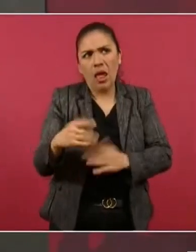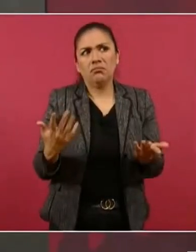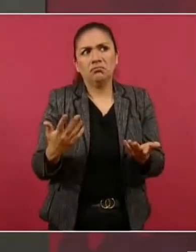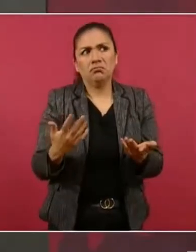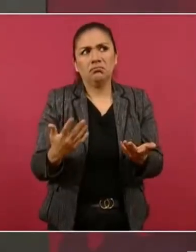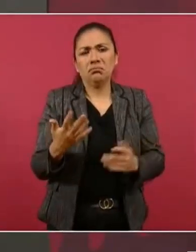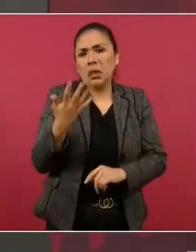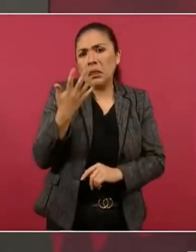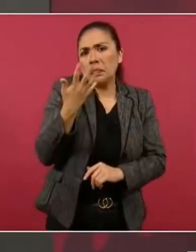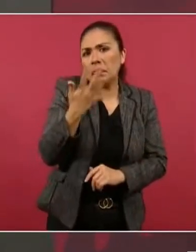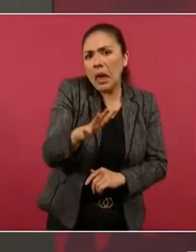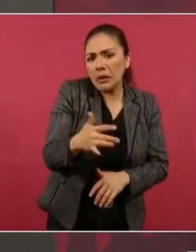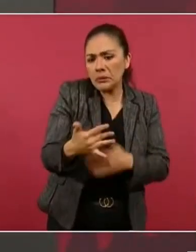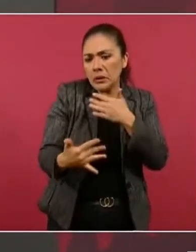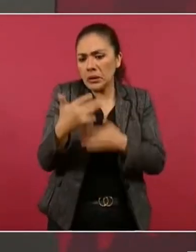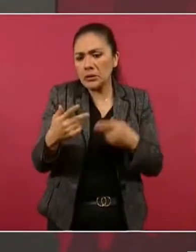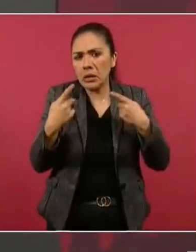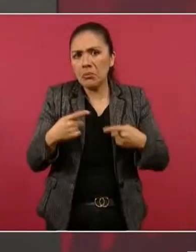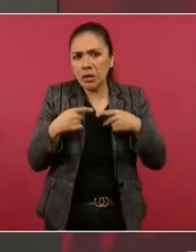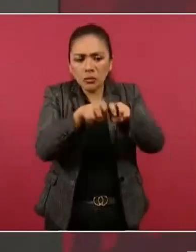15 pasajeros, normal.